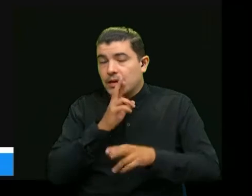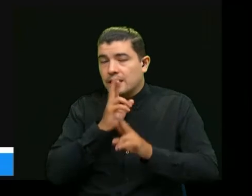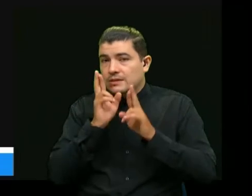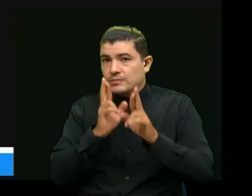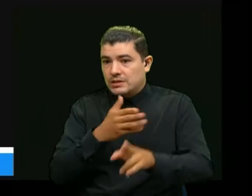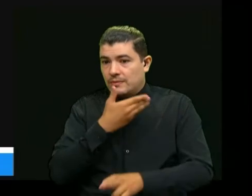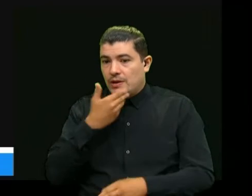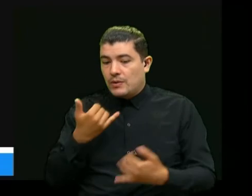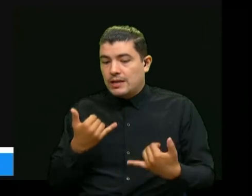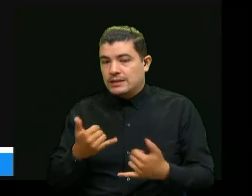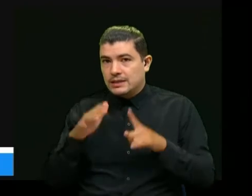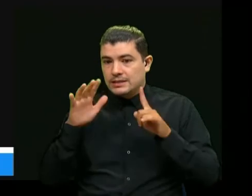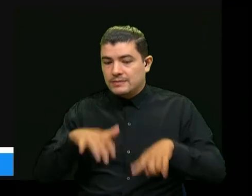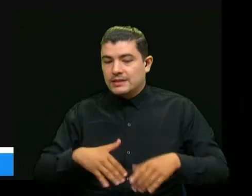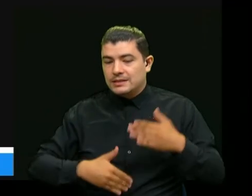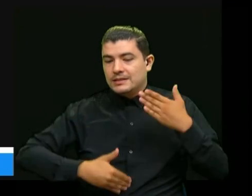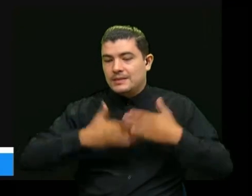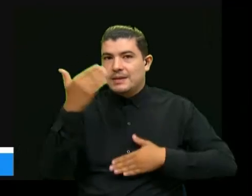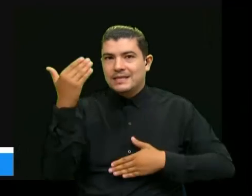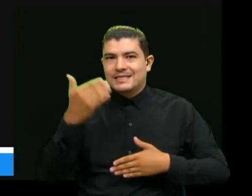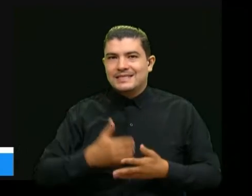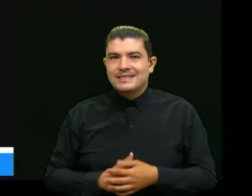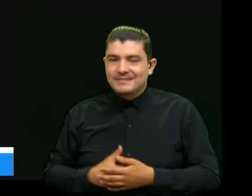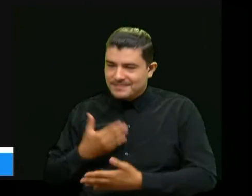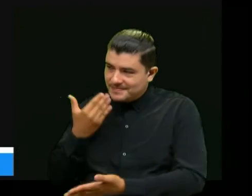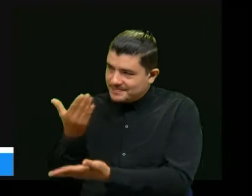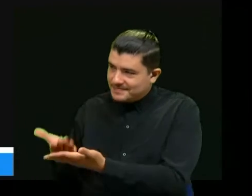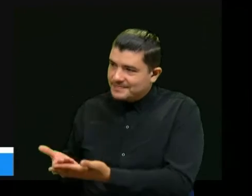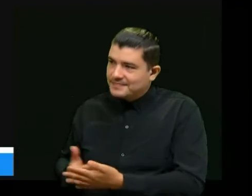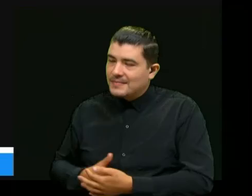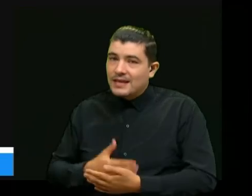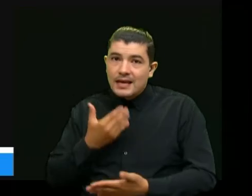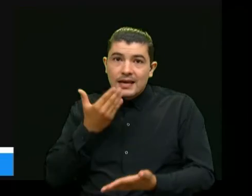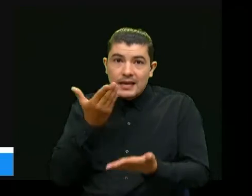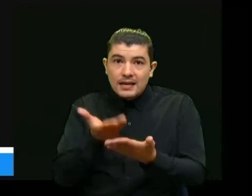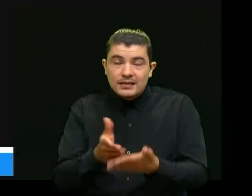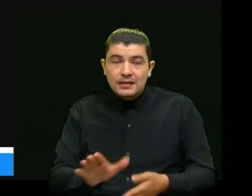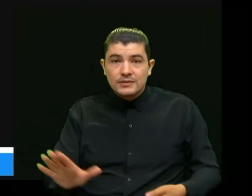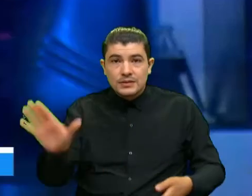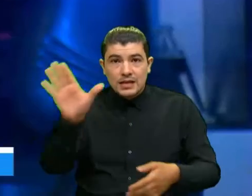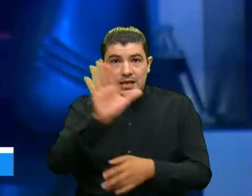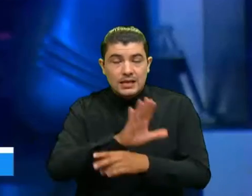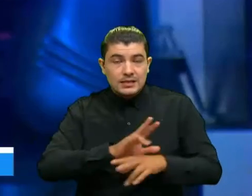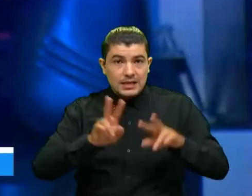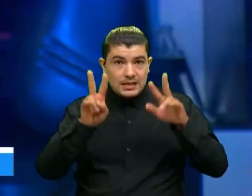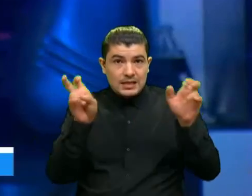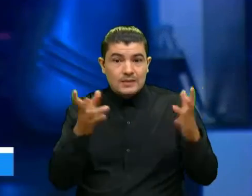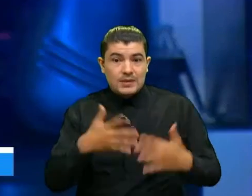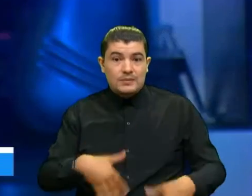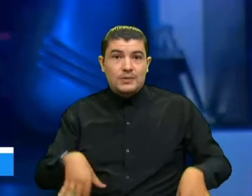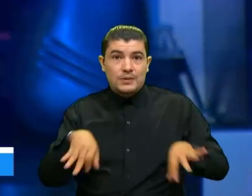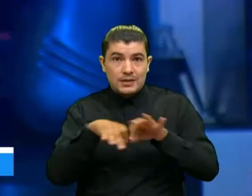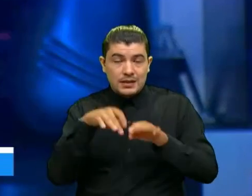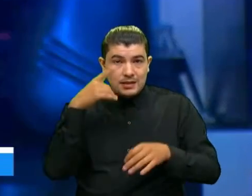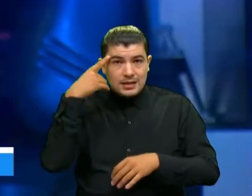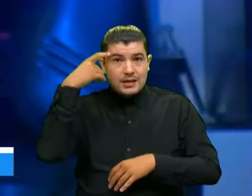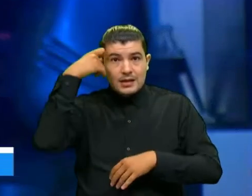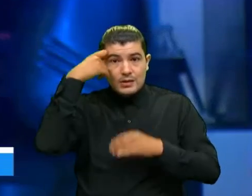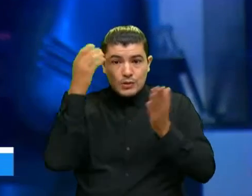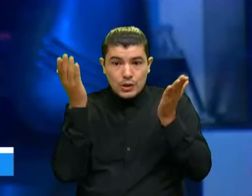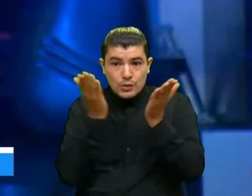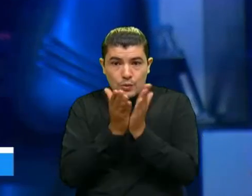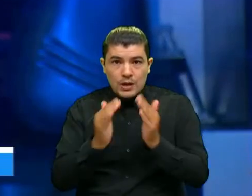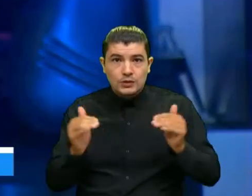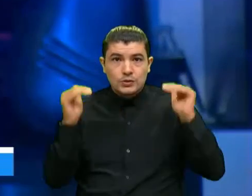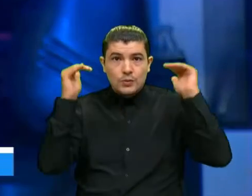resultado en este semestre que comenzó muchísimas gracias claro que sí gracias a ustedes importantes retos de la educación superior para este año